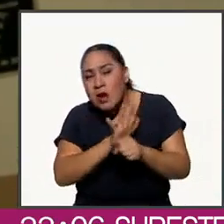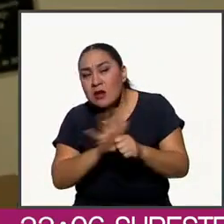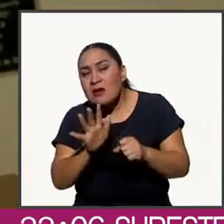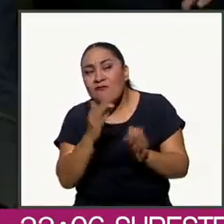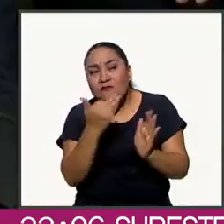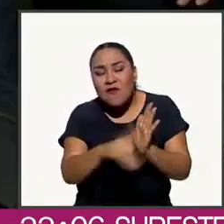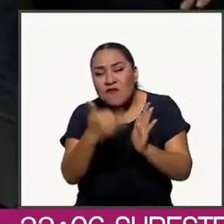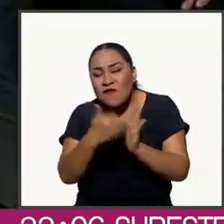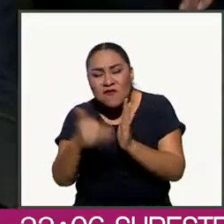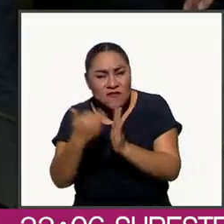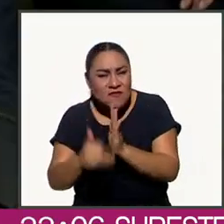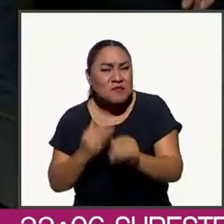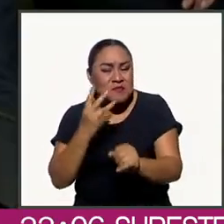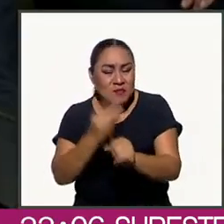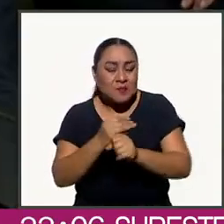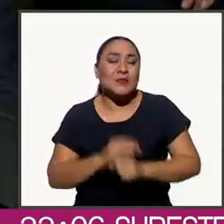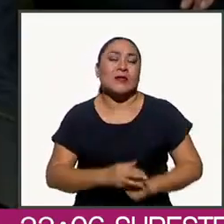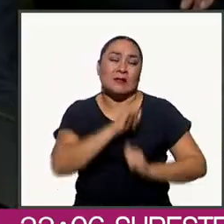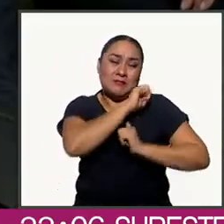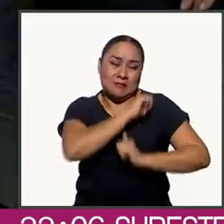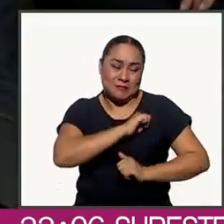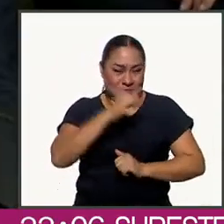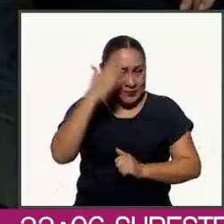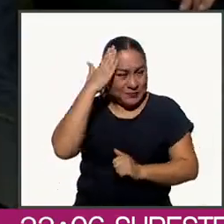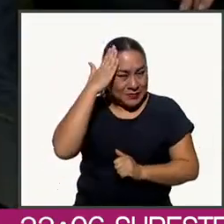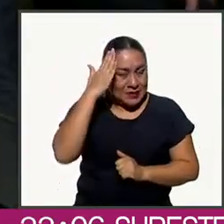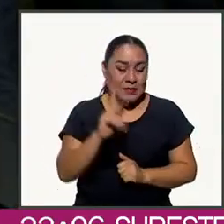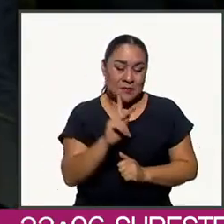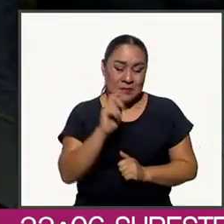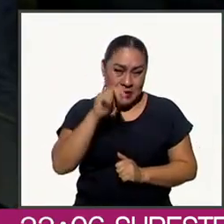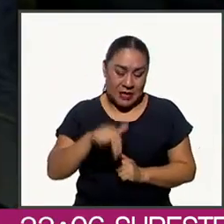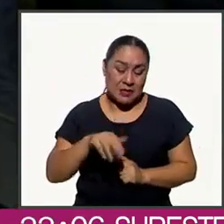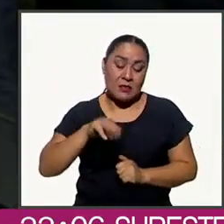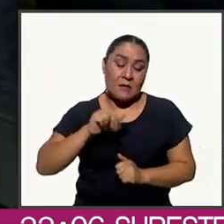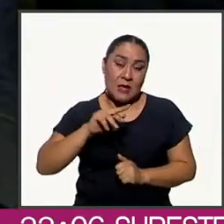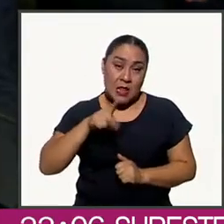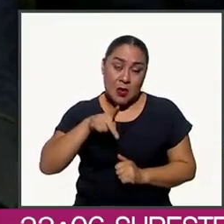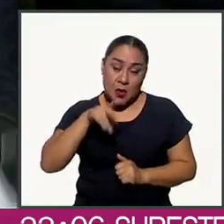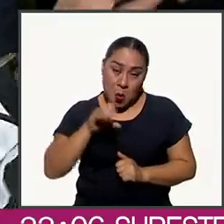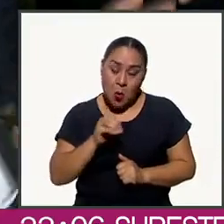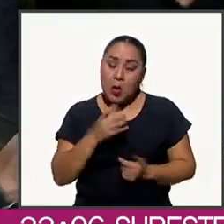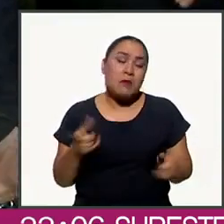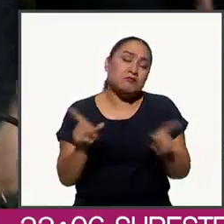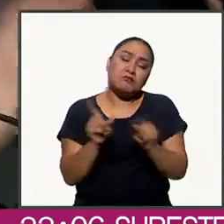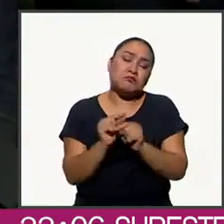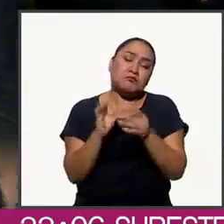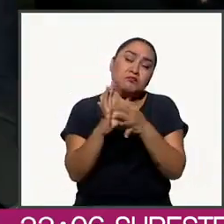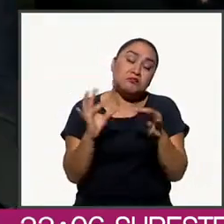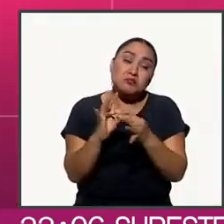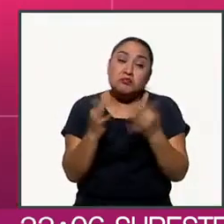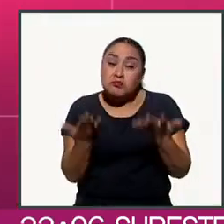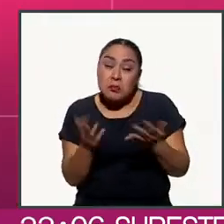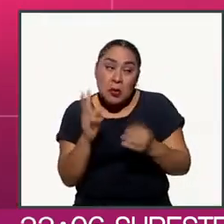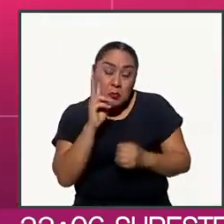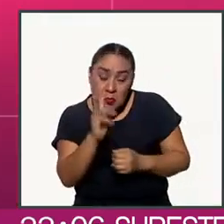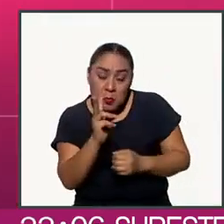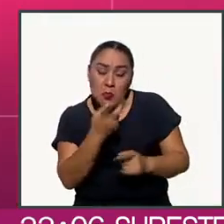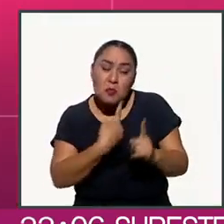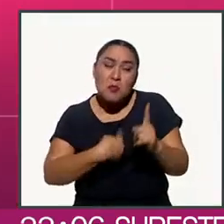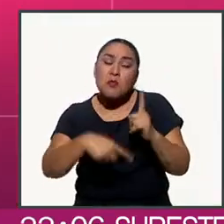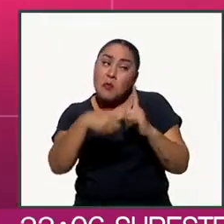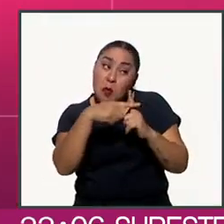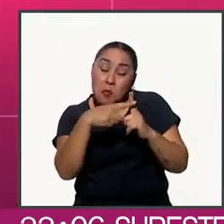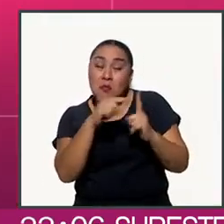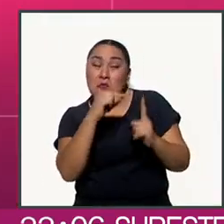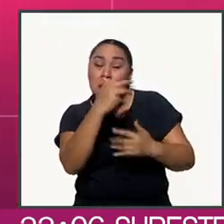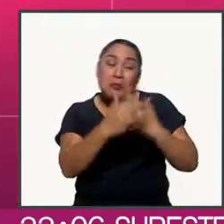están pendientes. Y el dirigente nacional del PAN, Marco Cortés, se limitó a decir que reconocía el positivo revuelo que causó